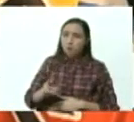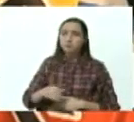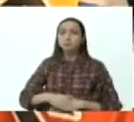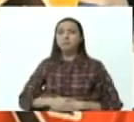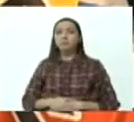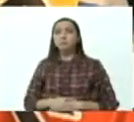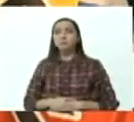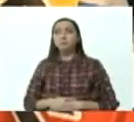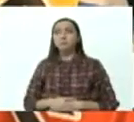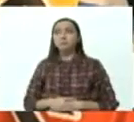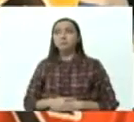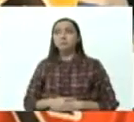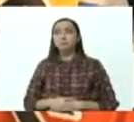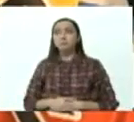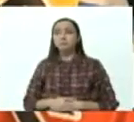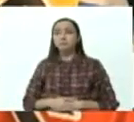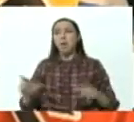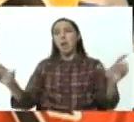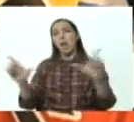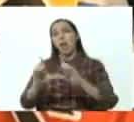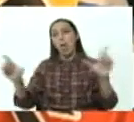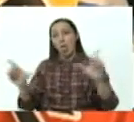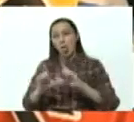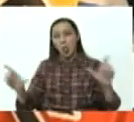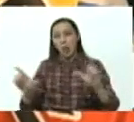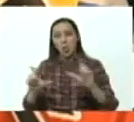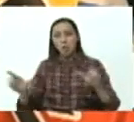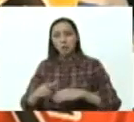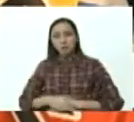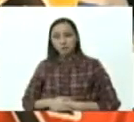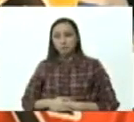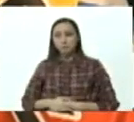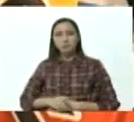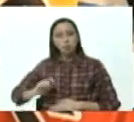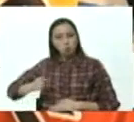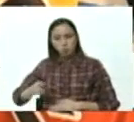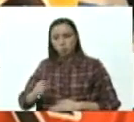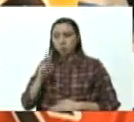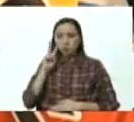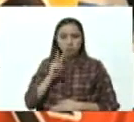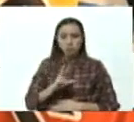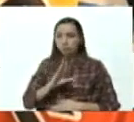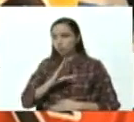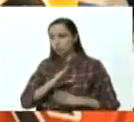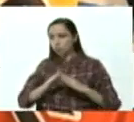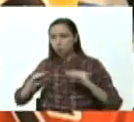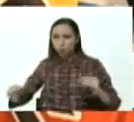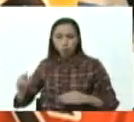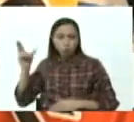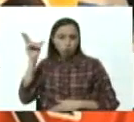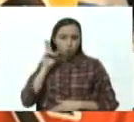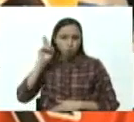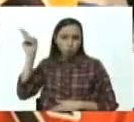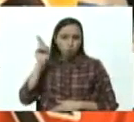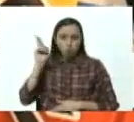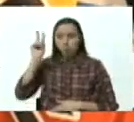prender la televisión y ver los canales de televisión escuchar la radio